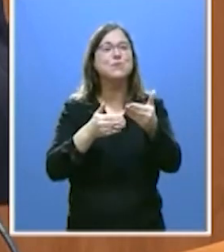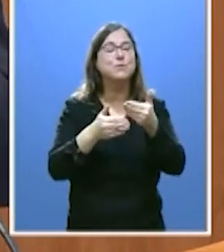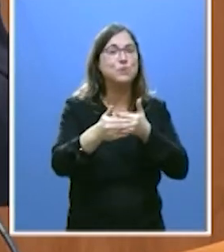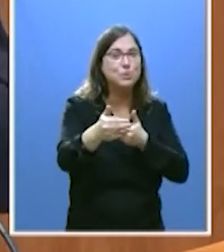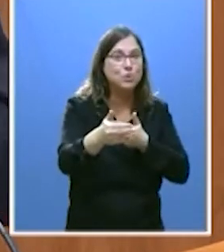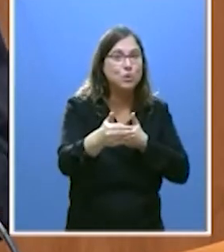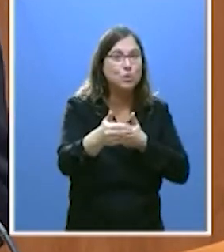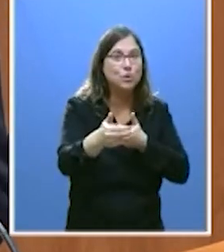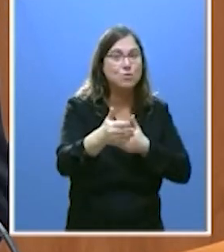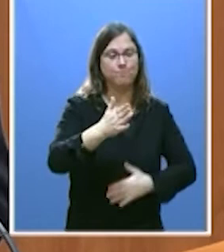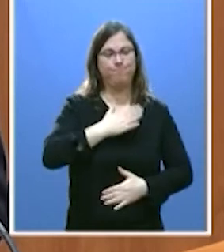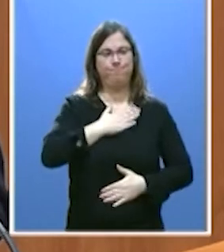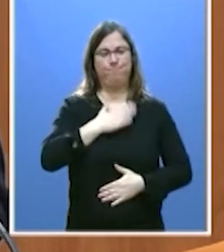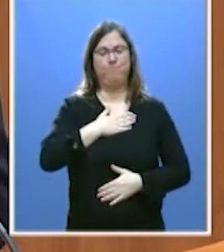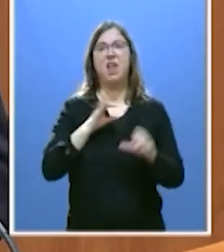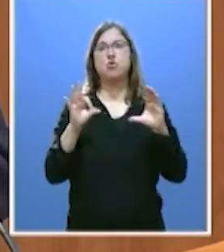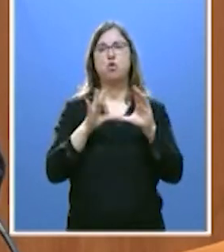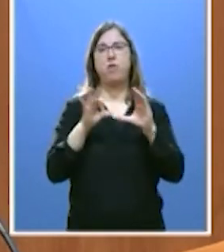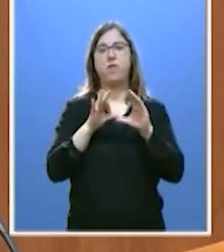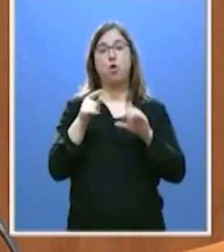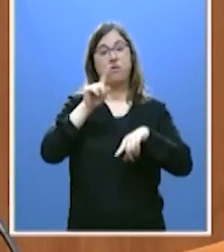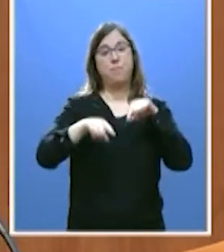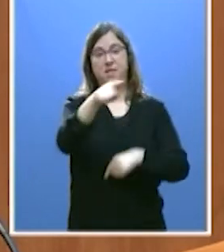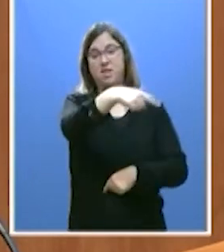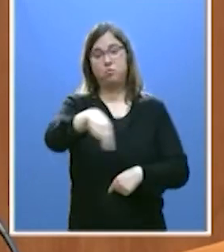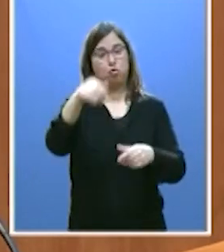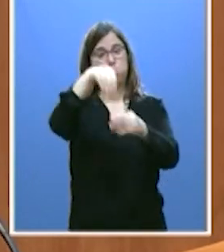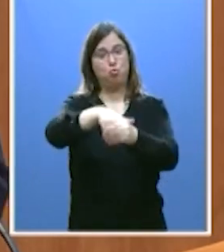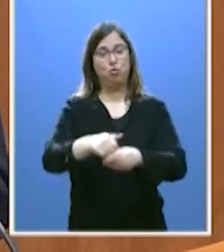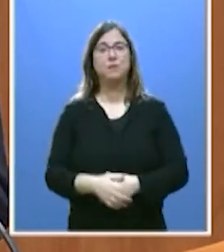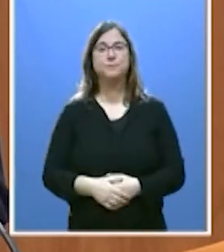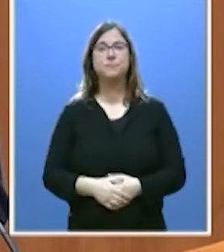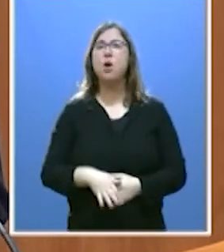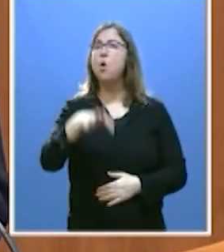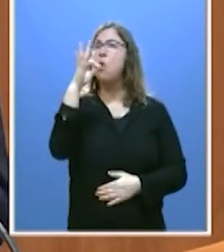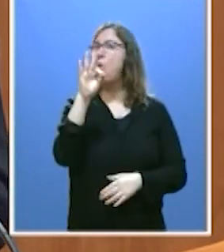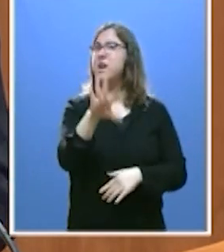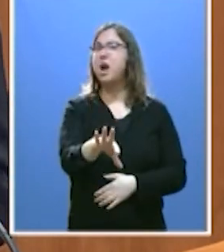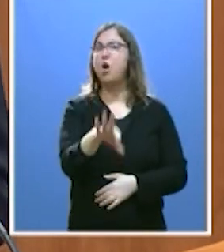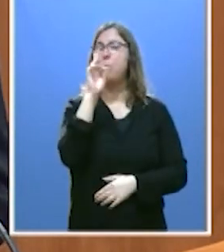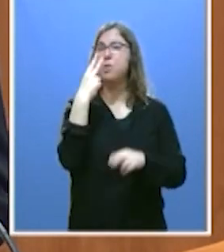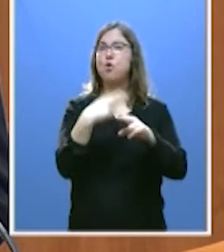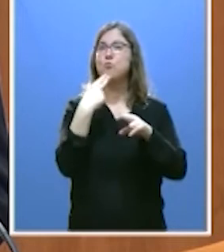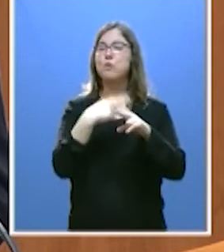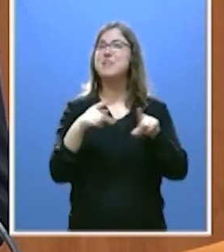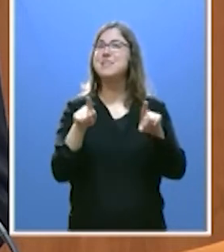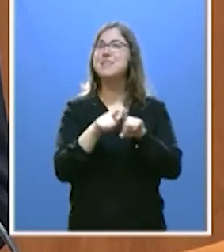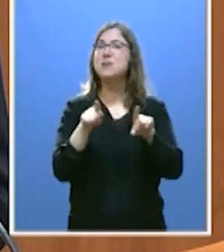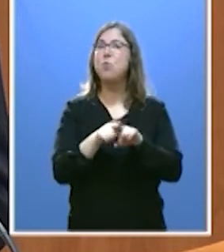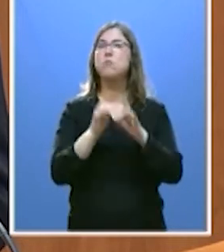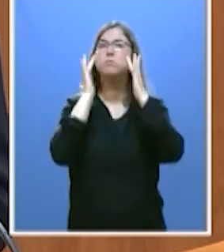de nuestra opción política. La única opción política que representa en nuestro país el espíritu